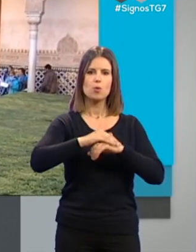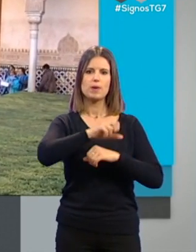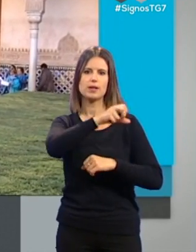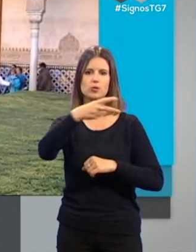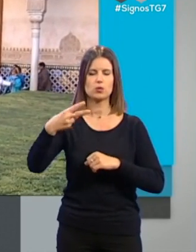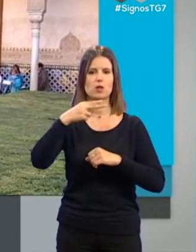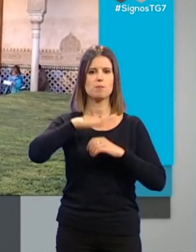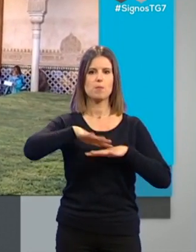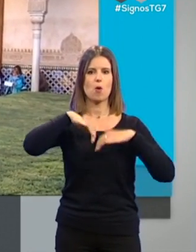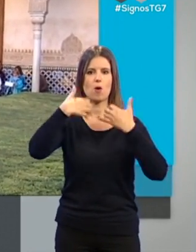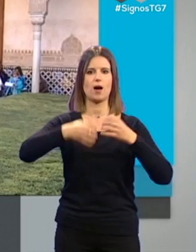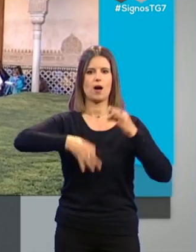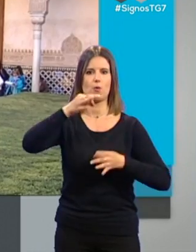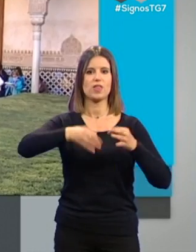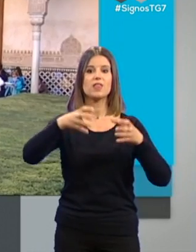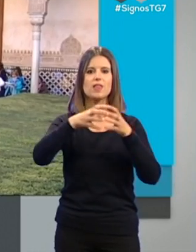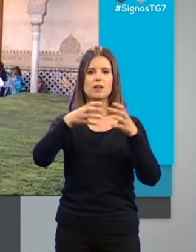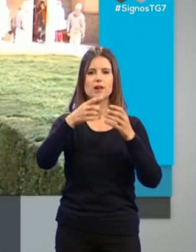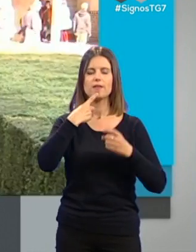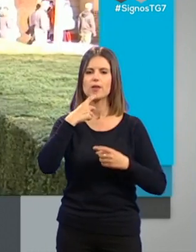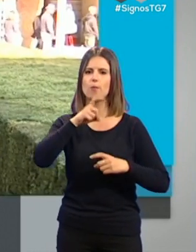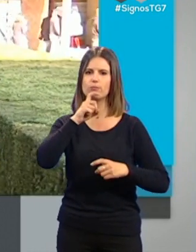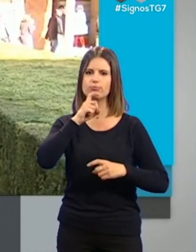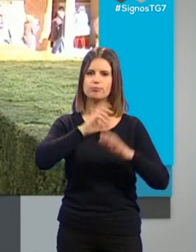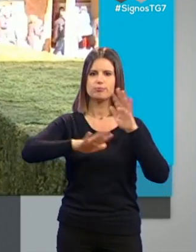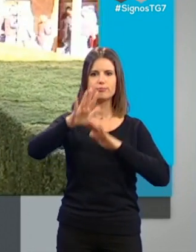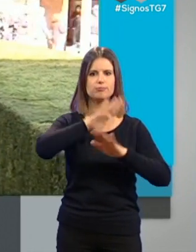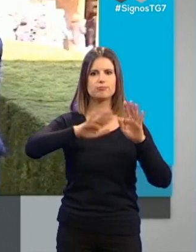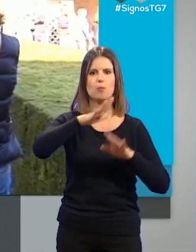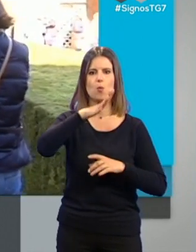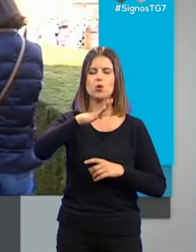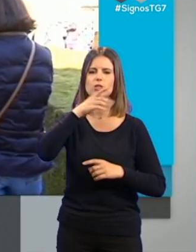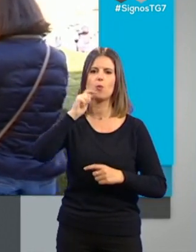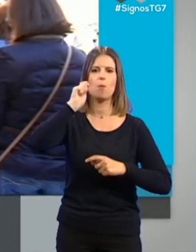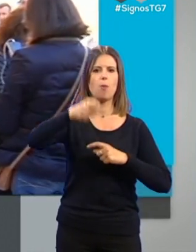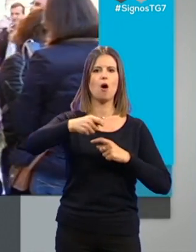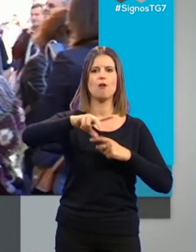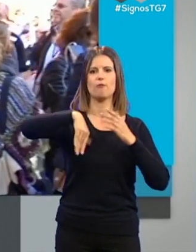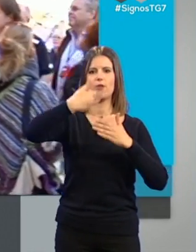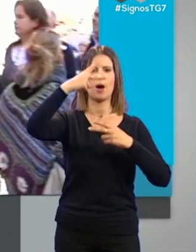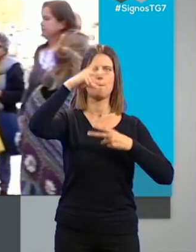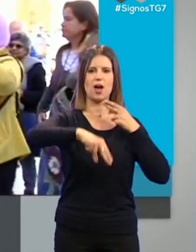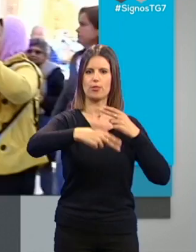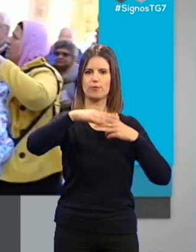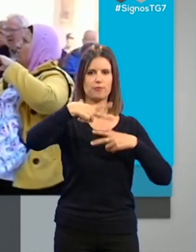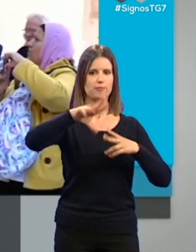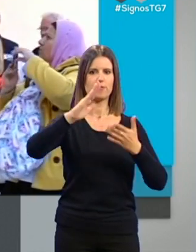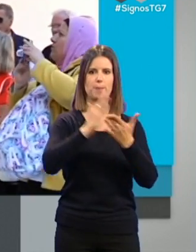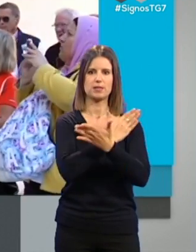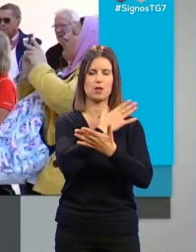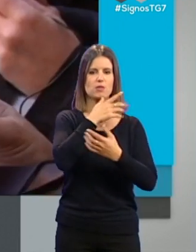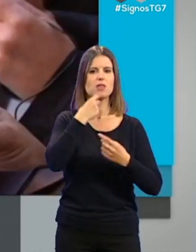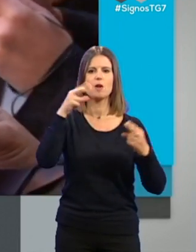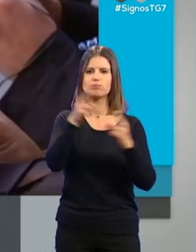Audiencia de Granada que consideró que la complejidad de la causa se dictó fuera del plazo establecido y declaró nulas todas las